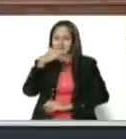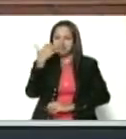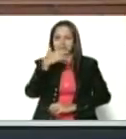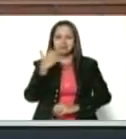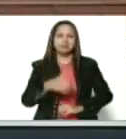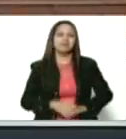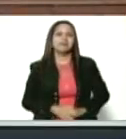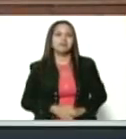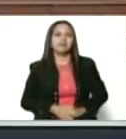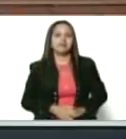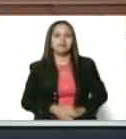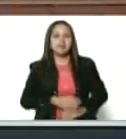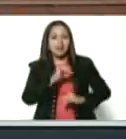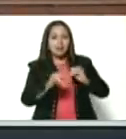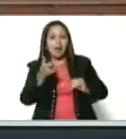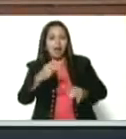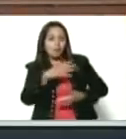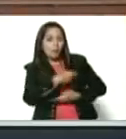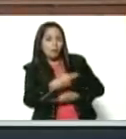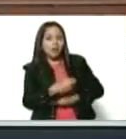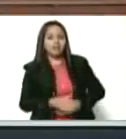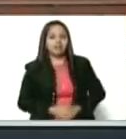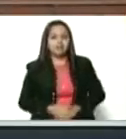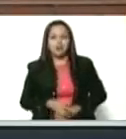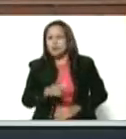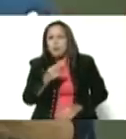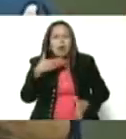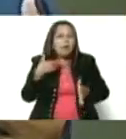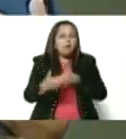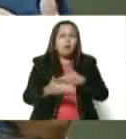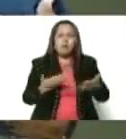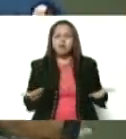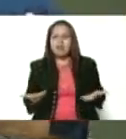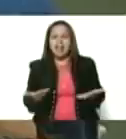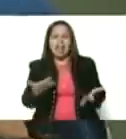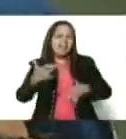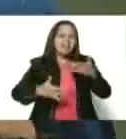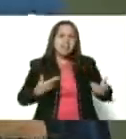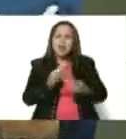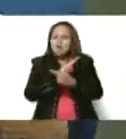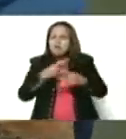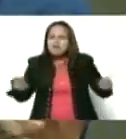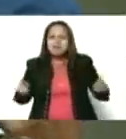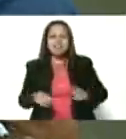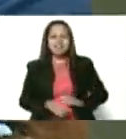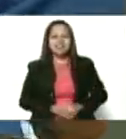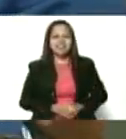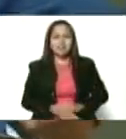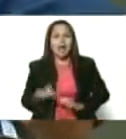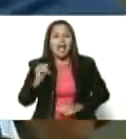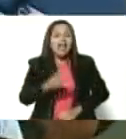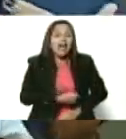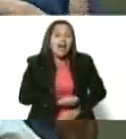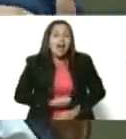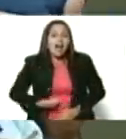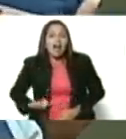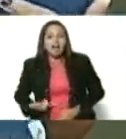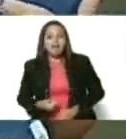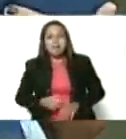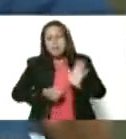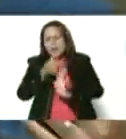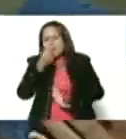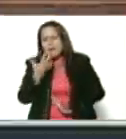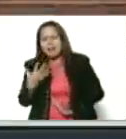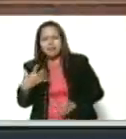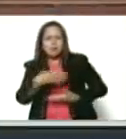El muchacho está pegado. Ese no le importa acto público, nada. Cuando pegue el hambre, es lo más bello que